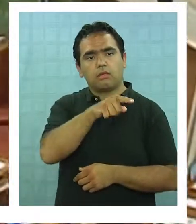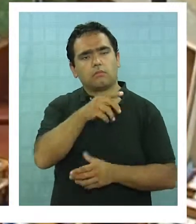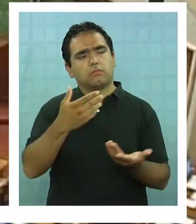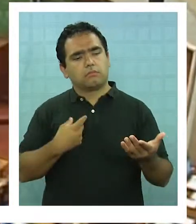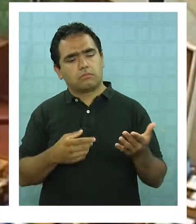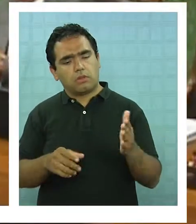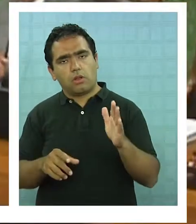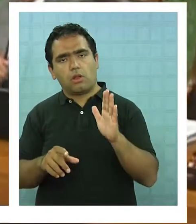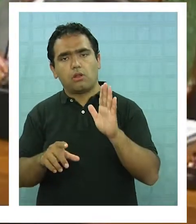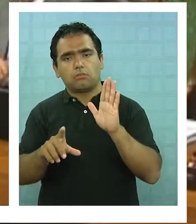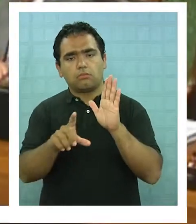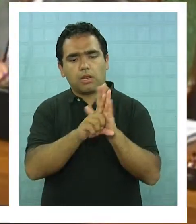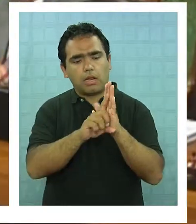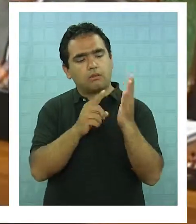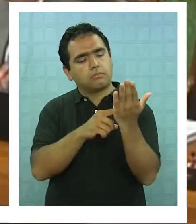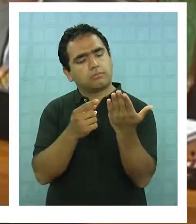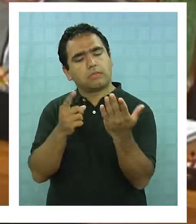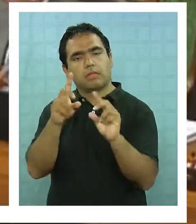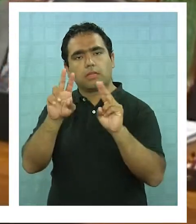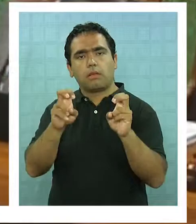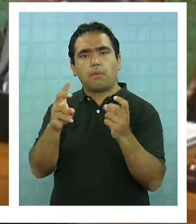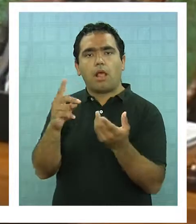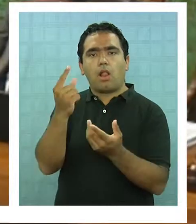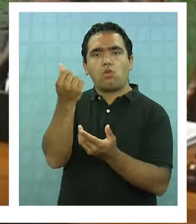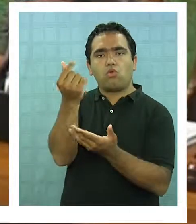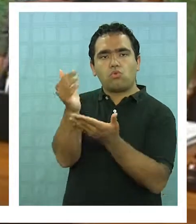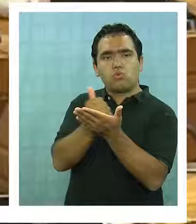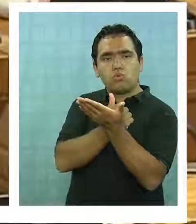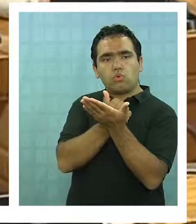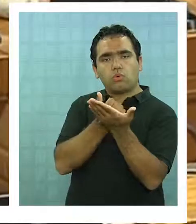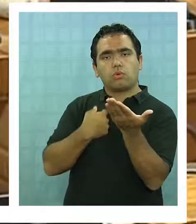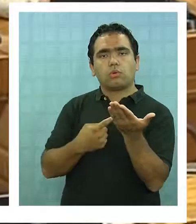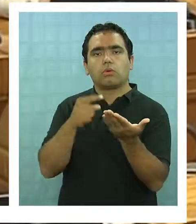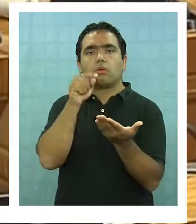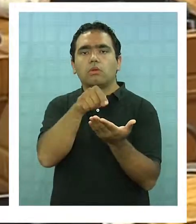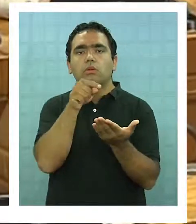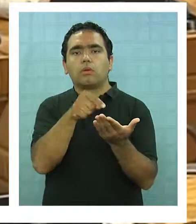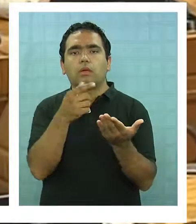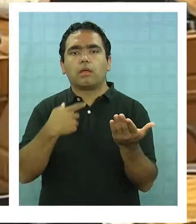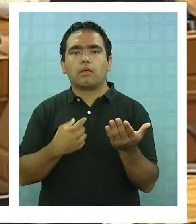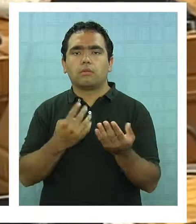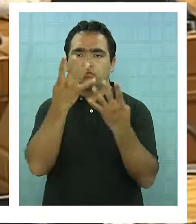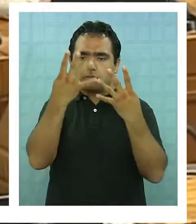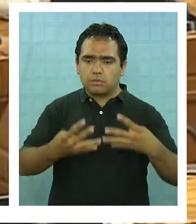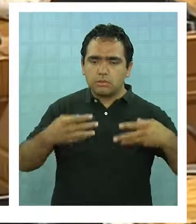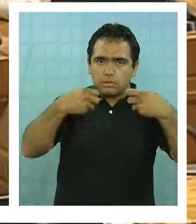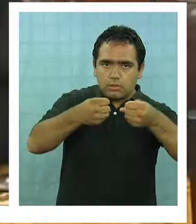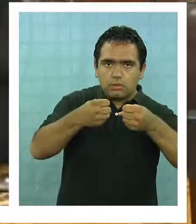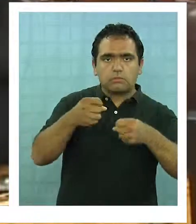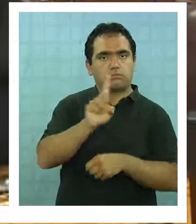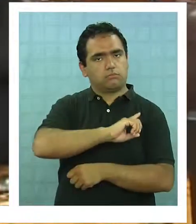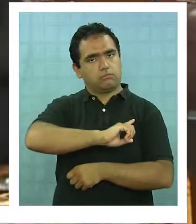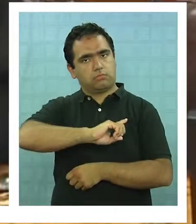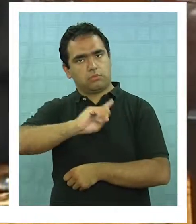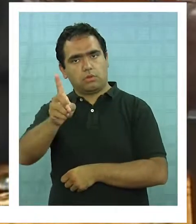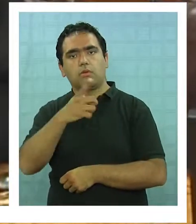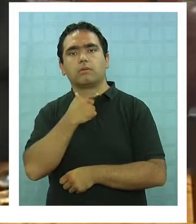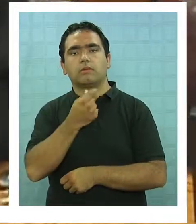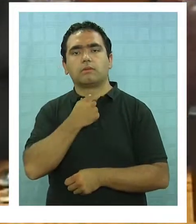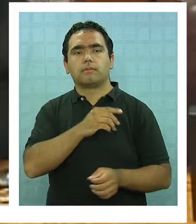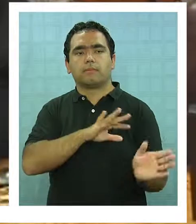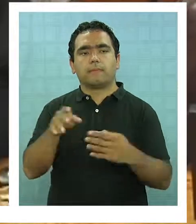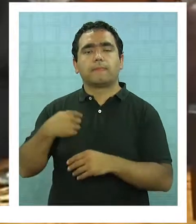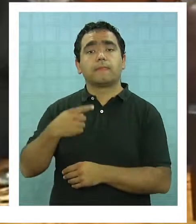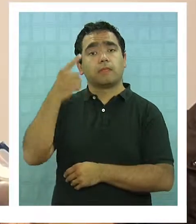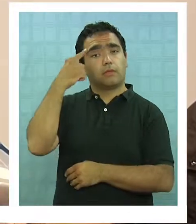tipificación del lucro como delito y por ende no sancionar con cárcel el lucro en la educación. A mí me parece que el lucro